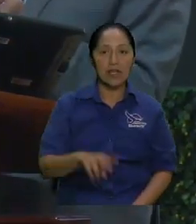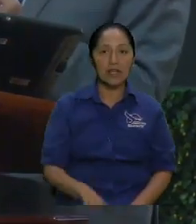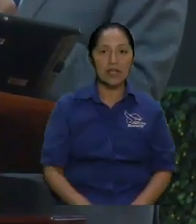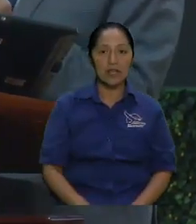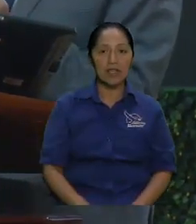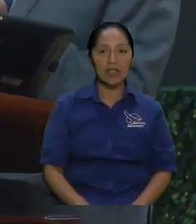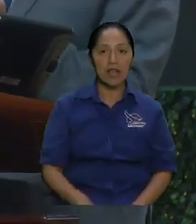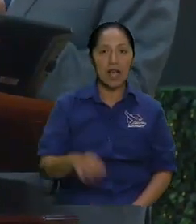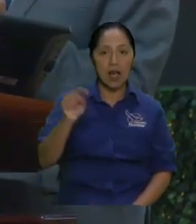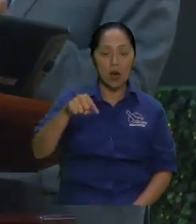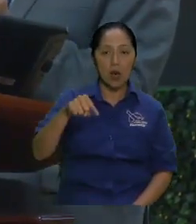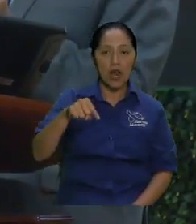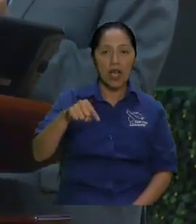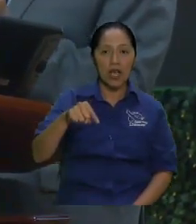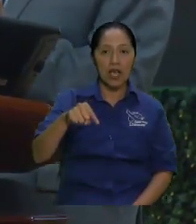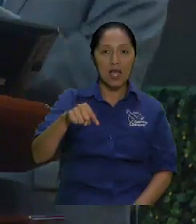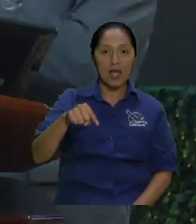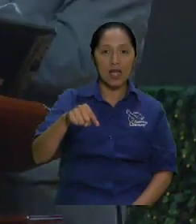leche